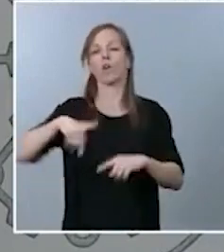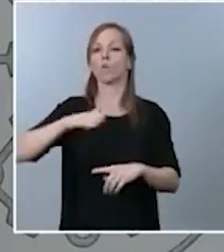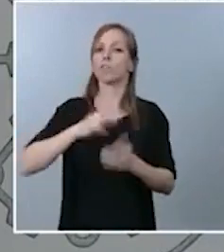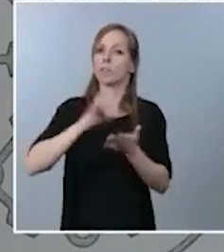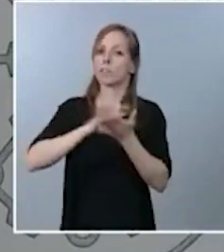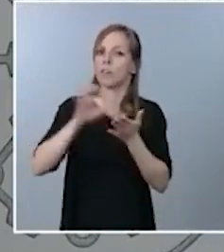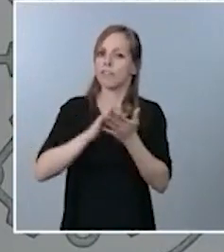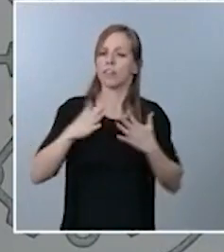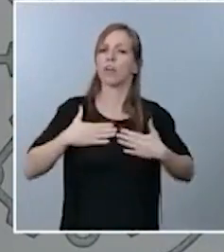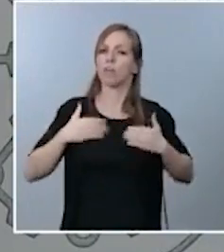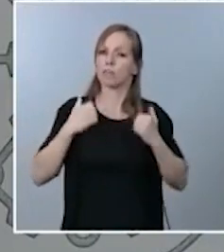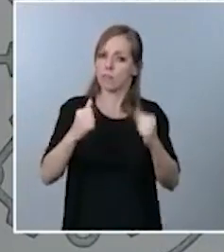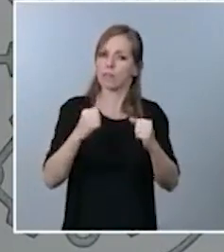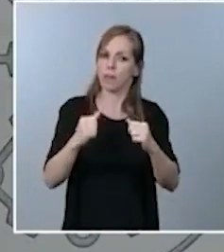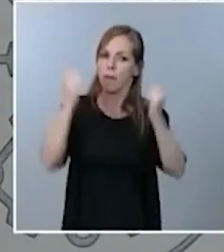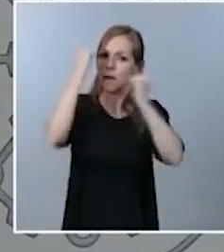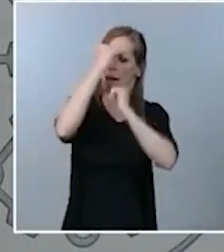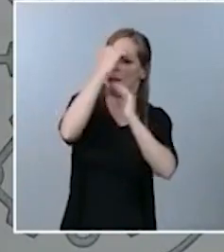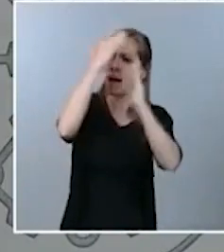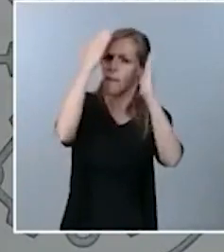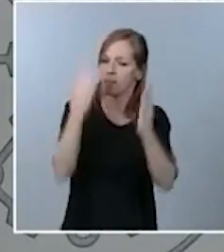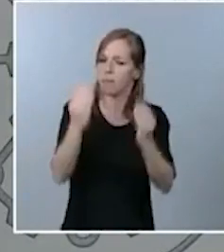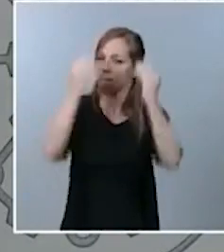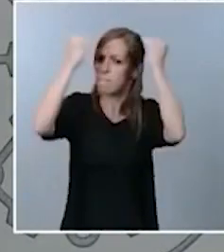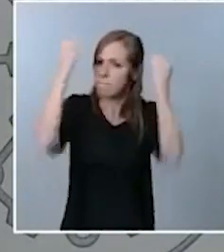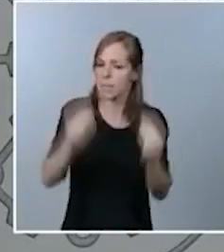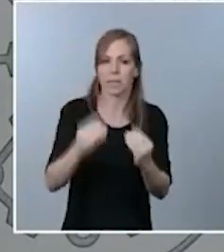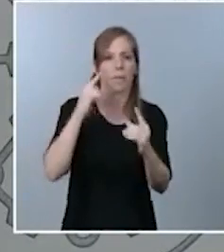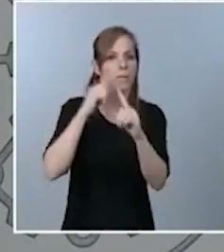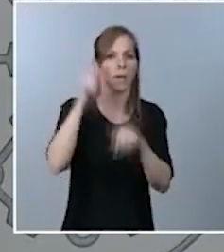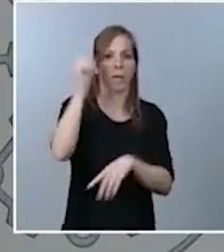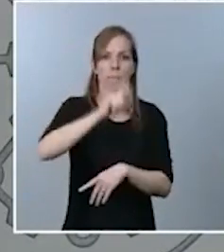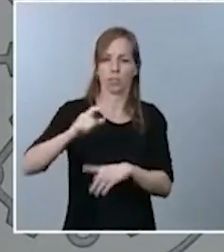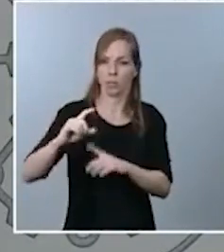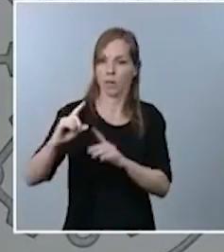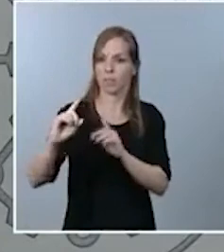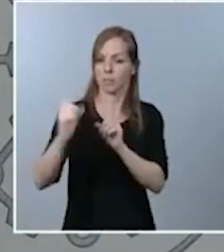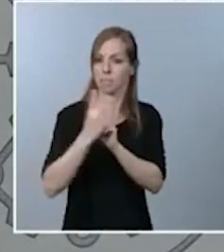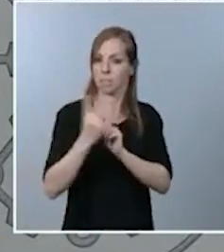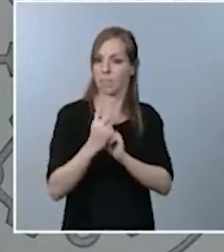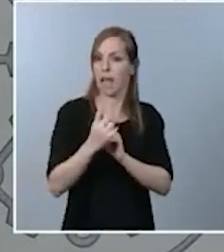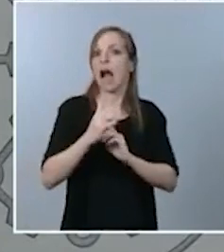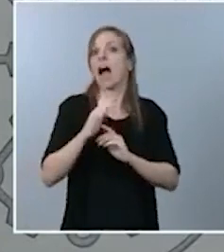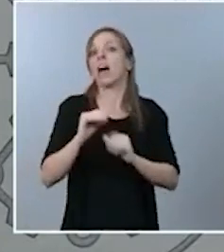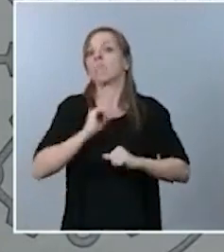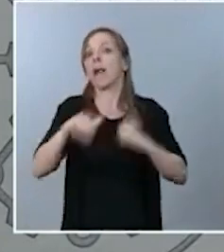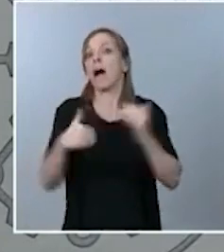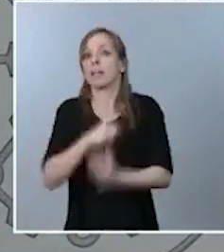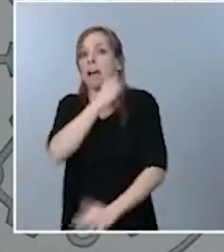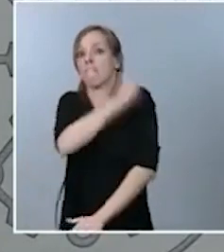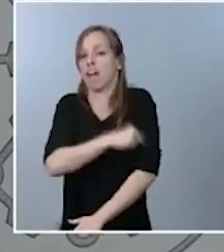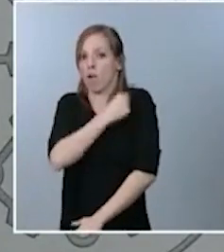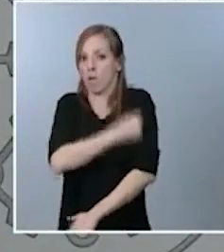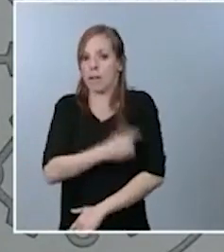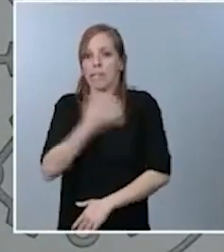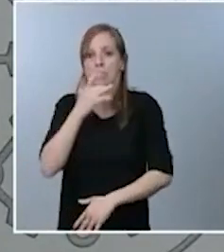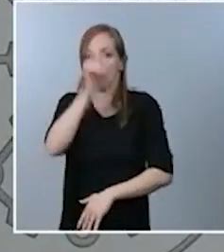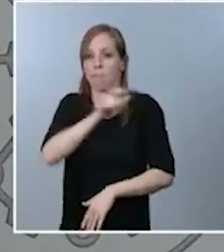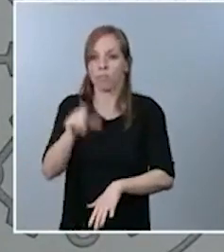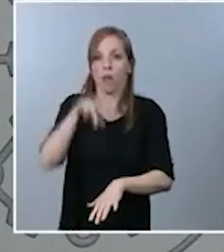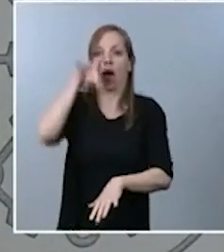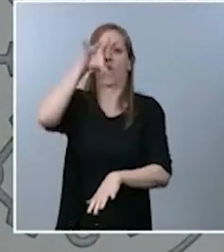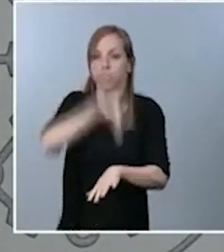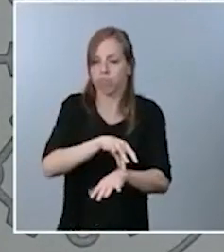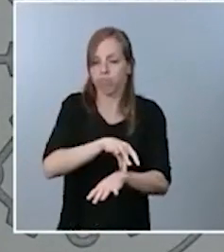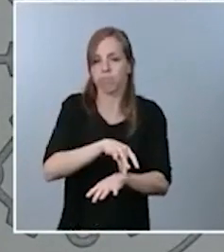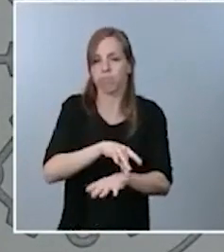ningún tipo de dificultad a las personas que, hasta que tengamos la vacuna, puedan caer enfermas con motivo de esta pandemia. Esta